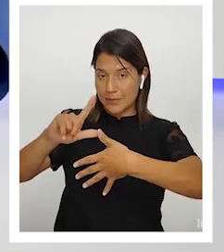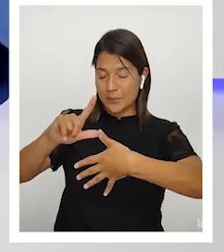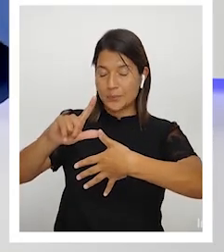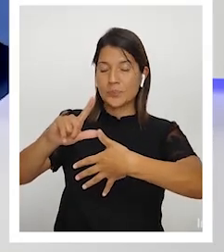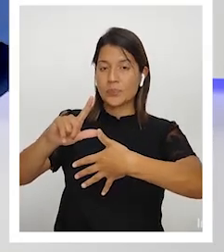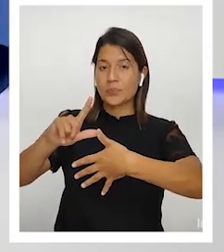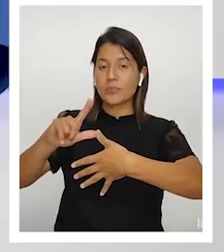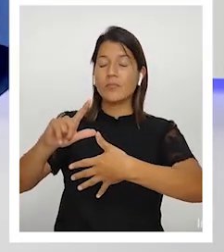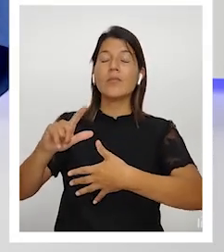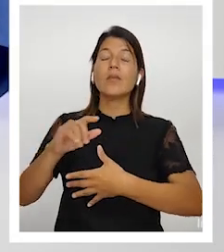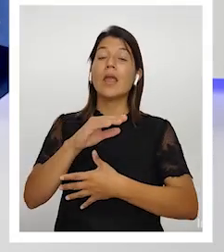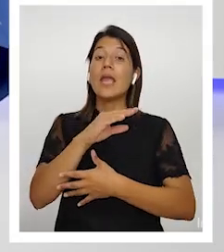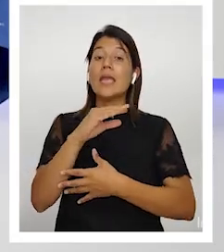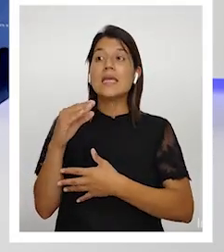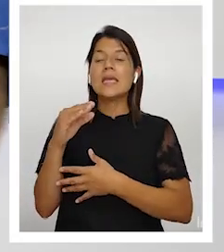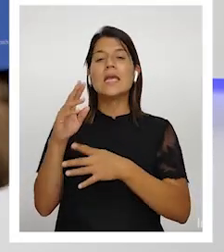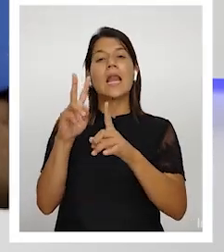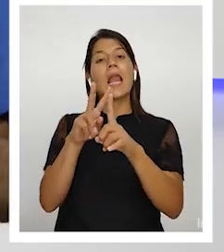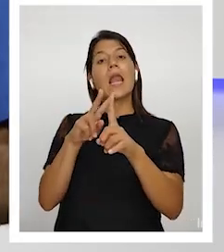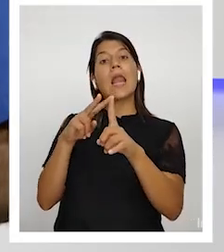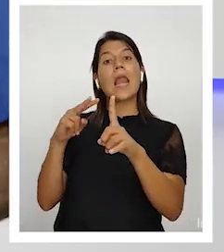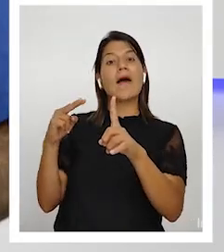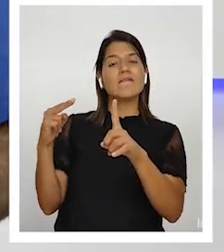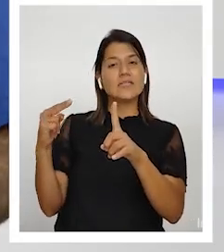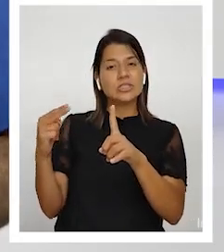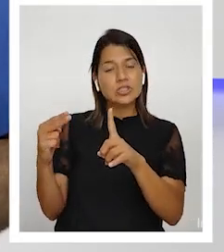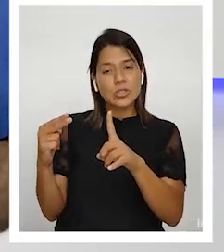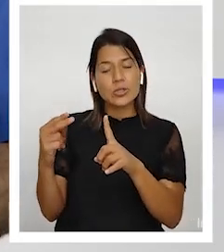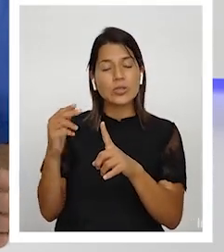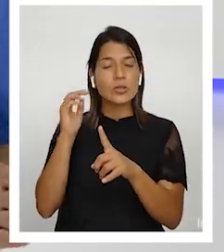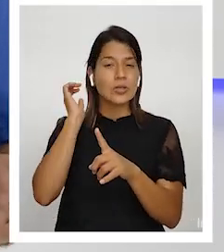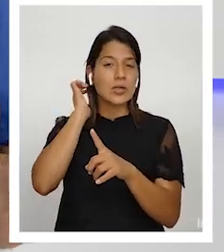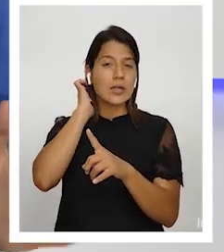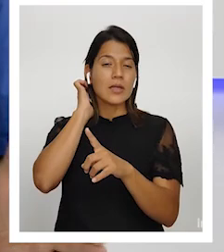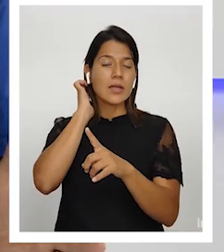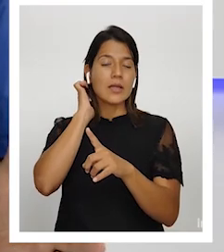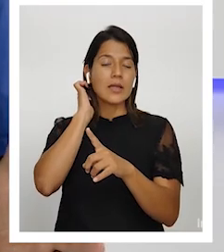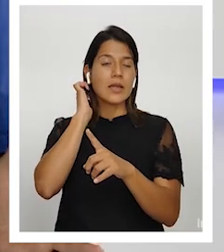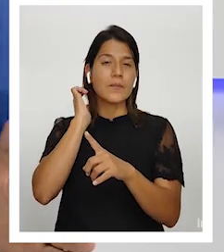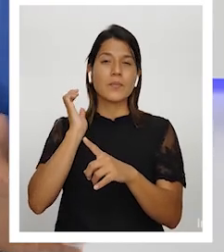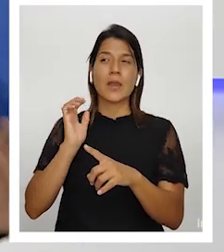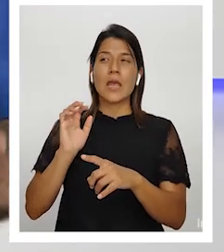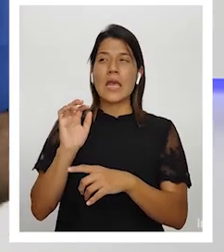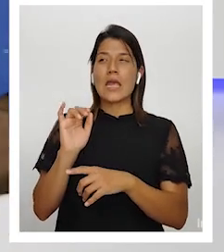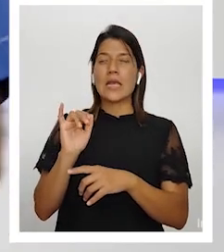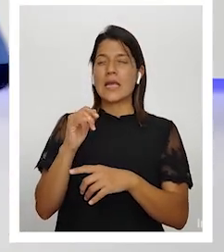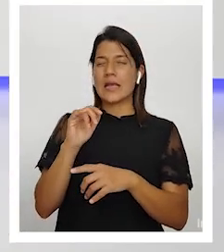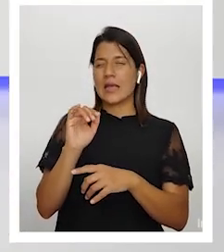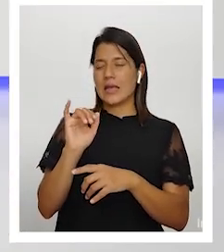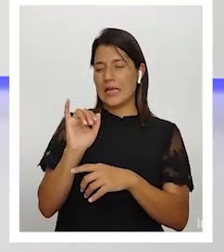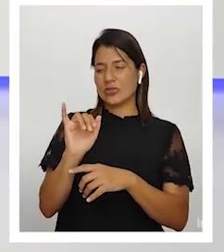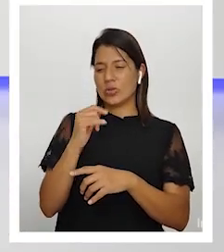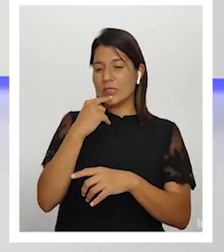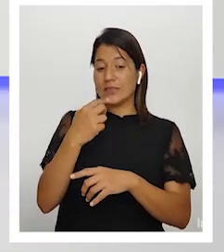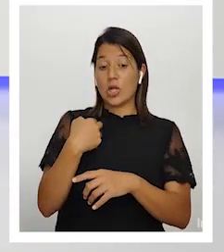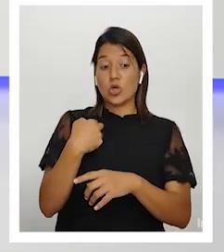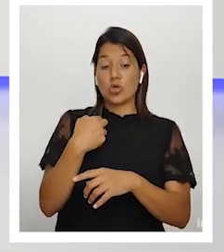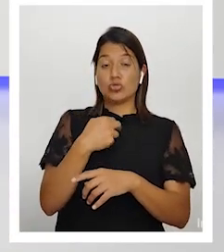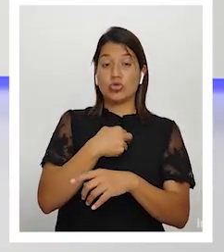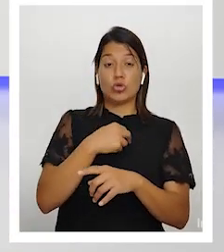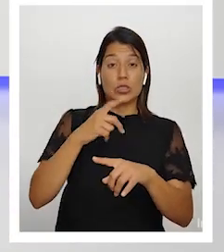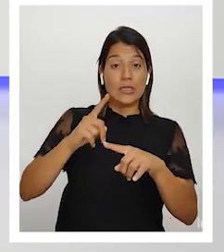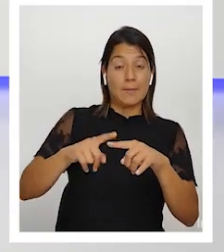la visión esta de que somos estamos determinados por la cultura o